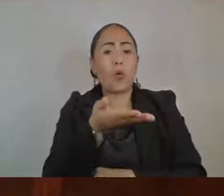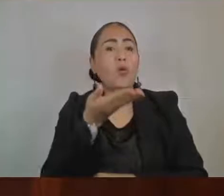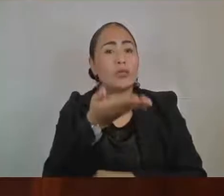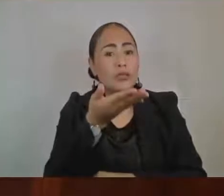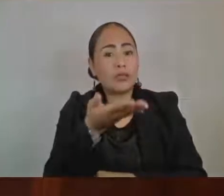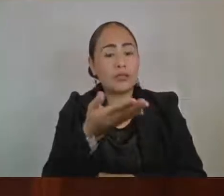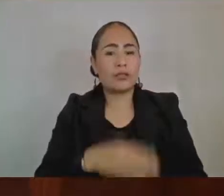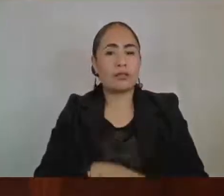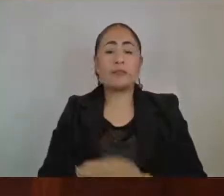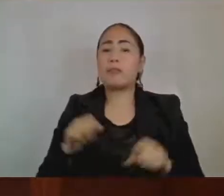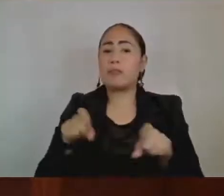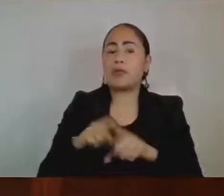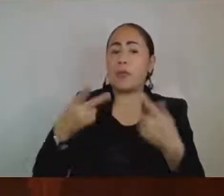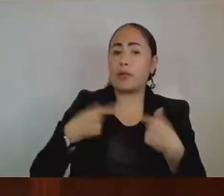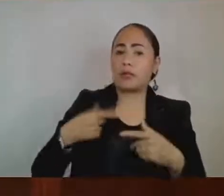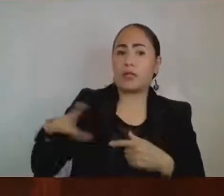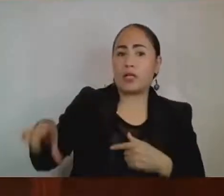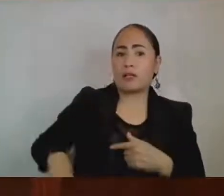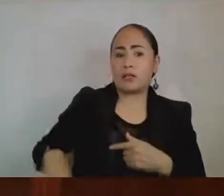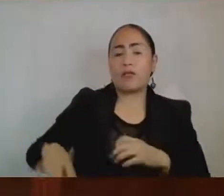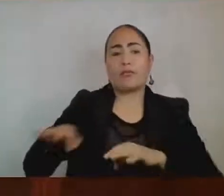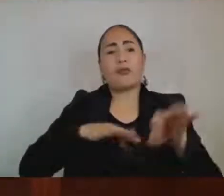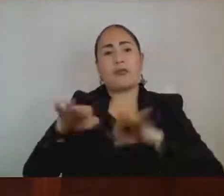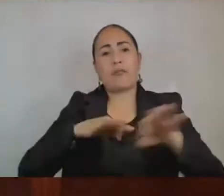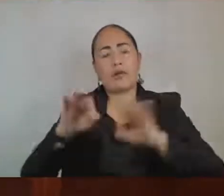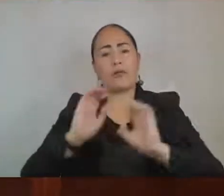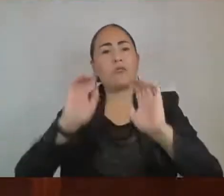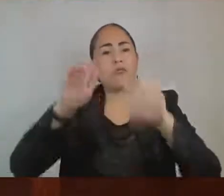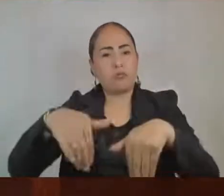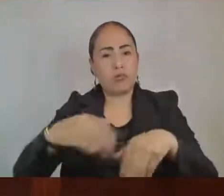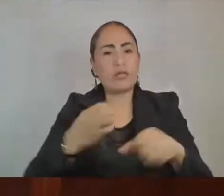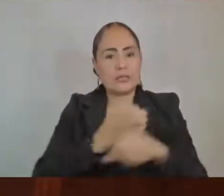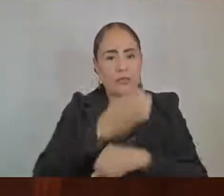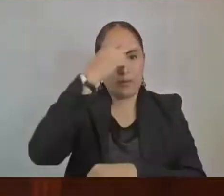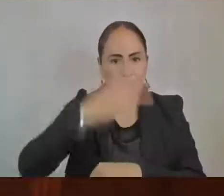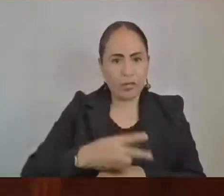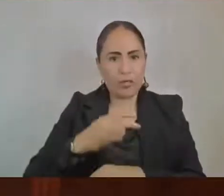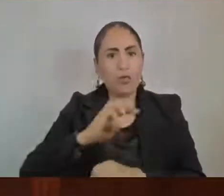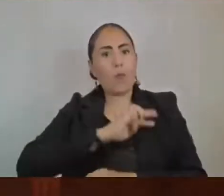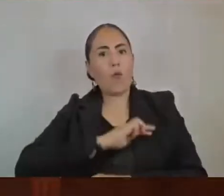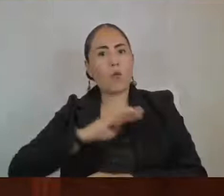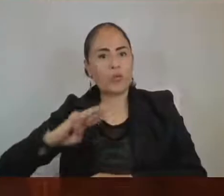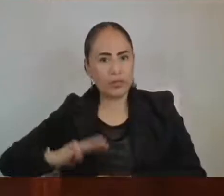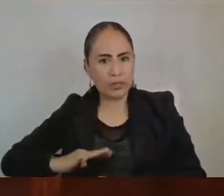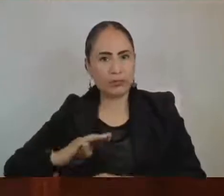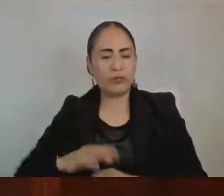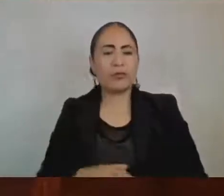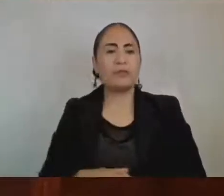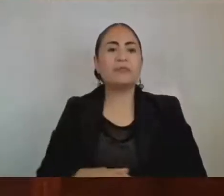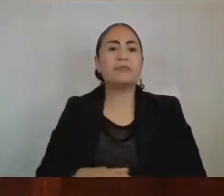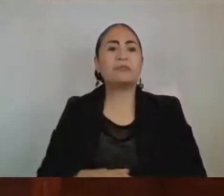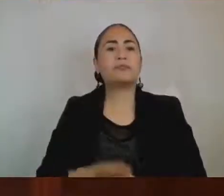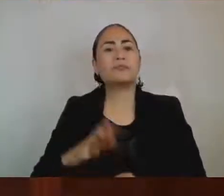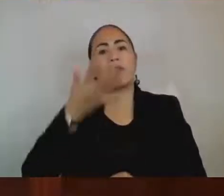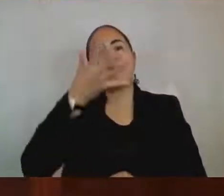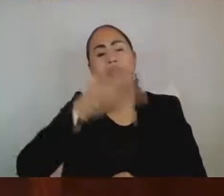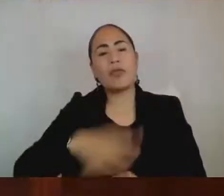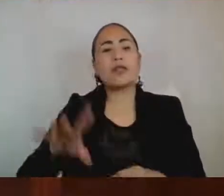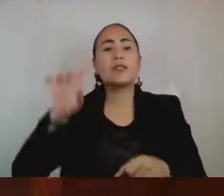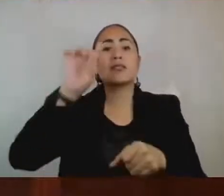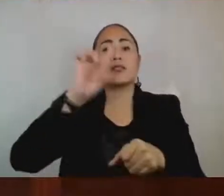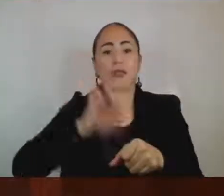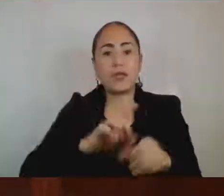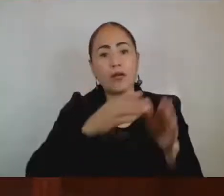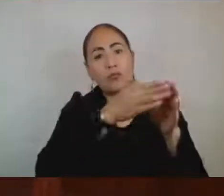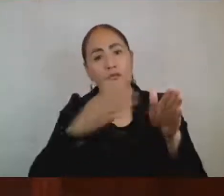servidores públicos del Estado de México y municipios, asimismo, para que informen un plazo de días y días hábiles a esta